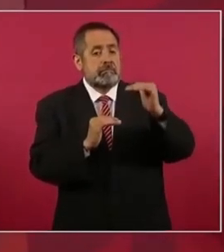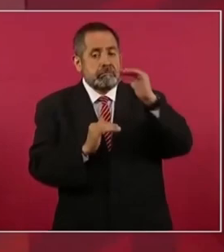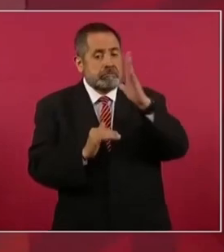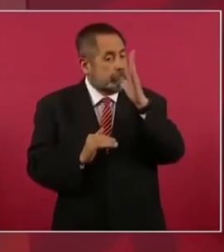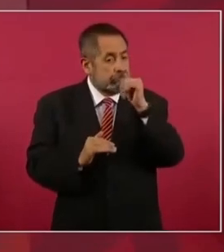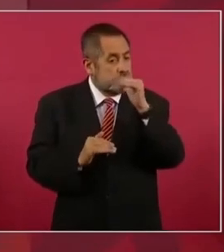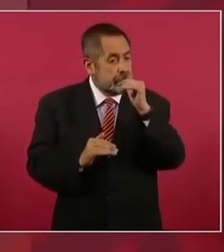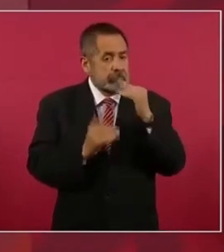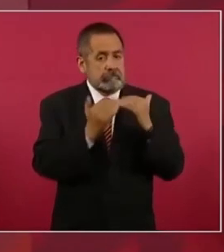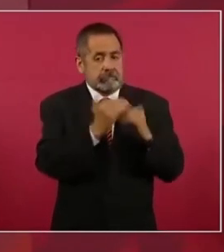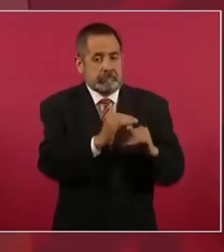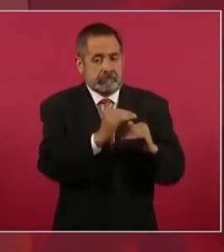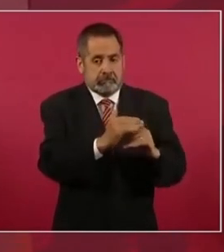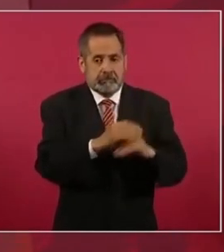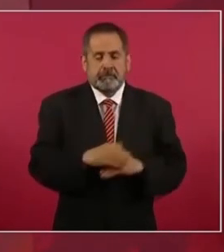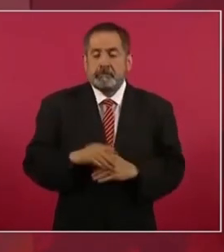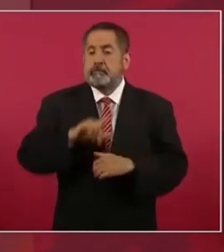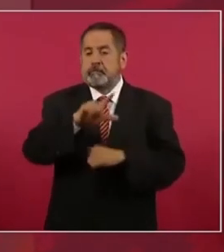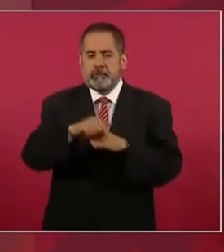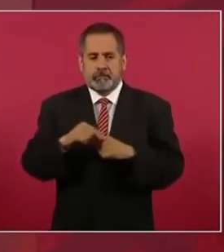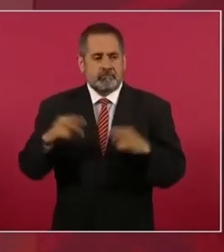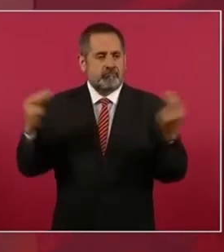vienen los debates,